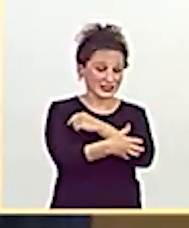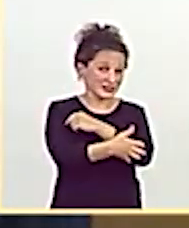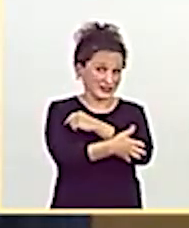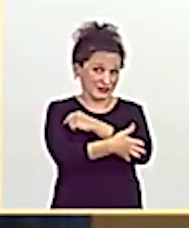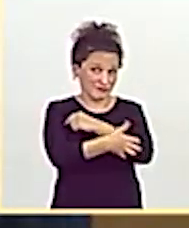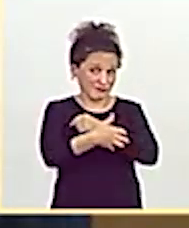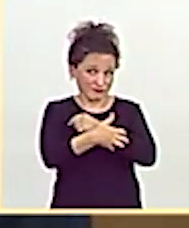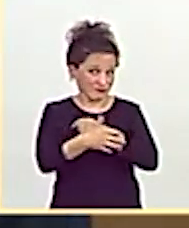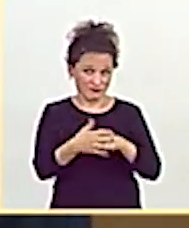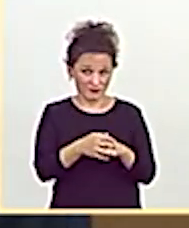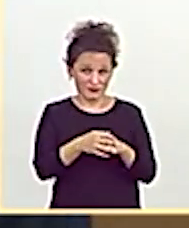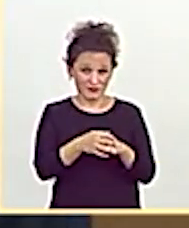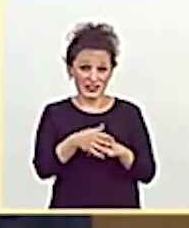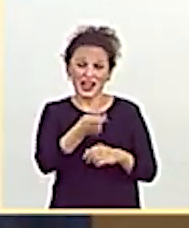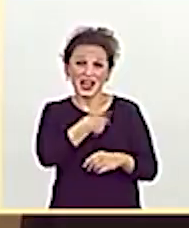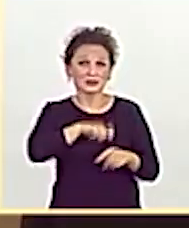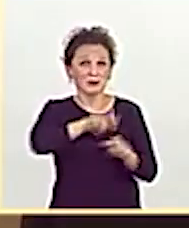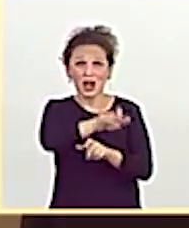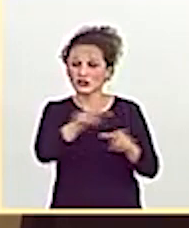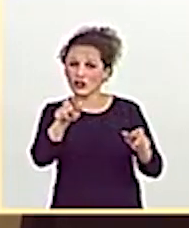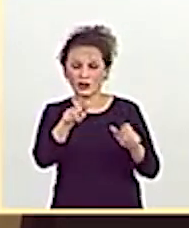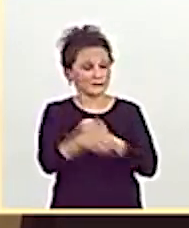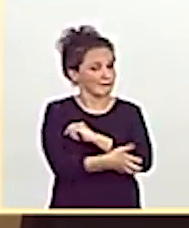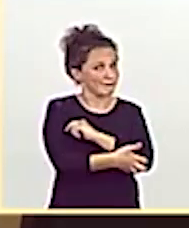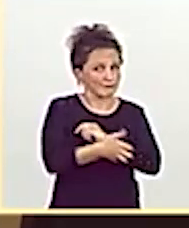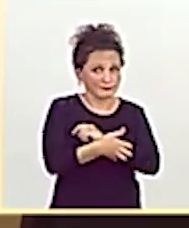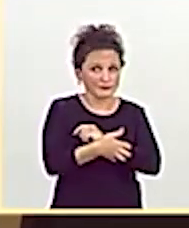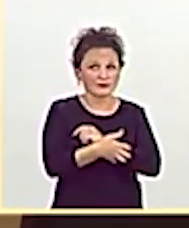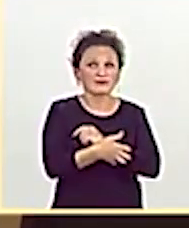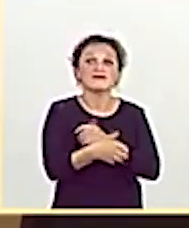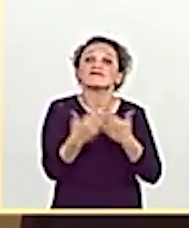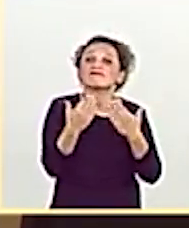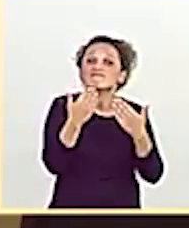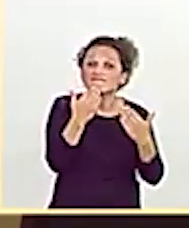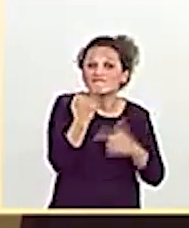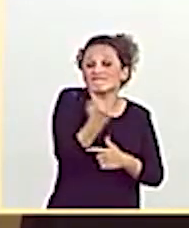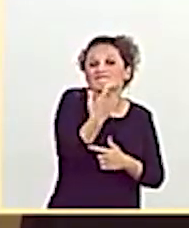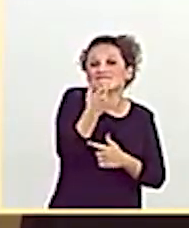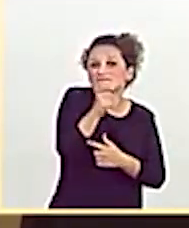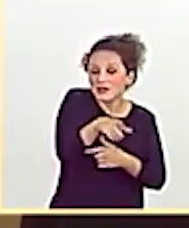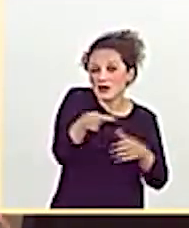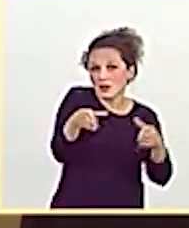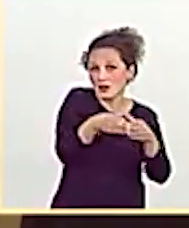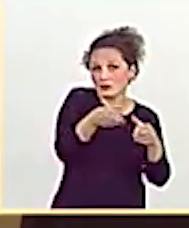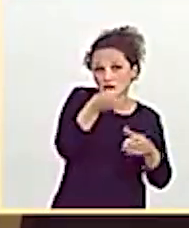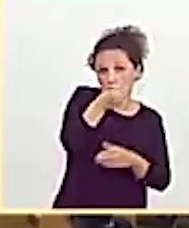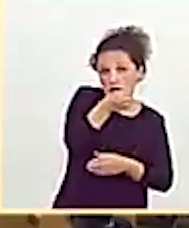a los españoles. Y todo eso con el beneplácito del Partido Socialista y de Pedro Sánchez.